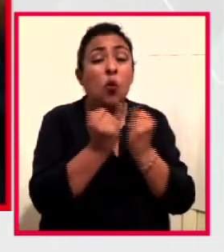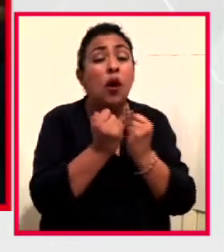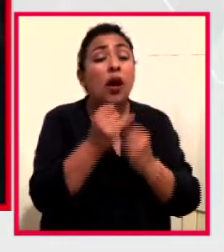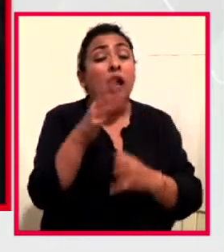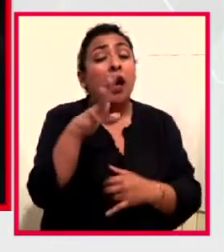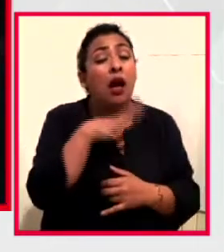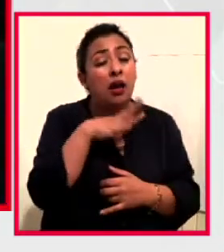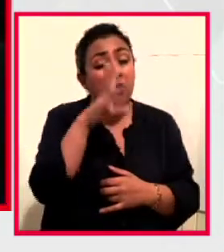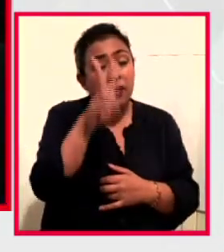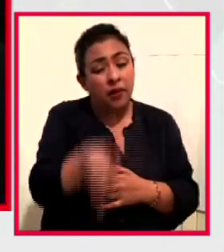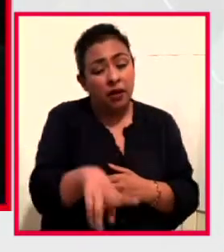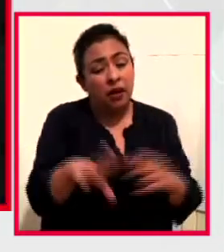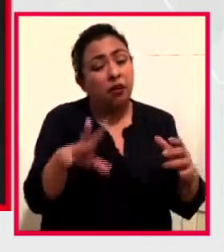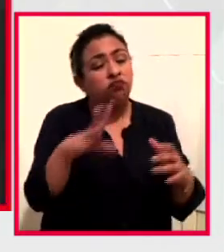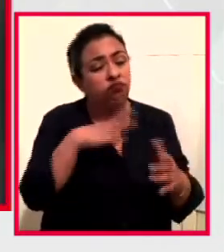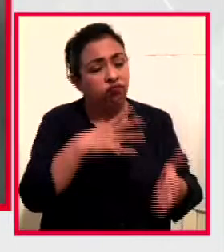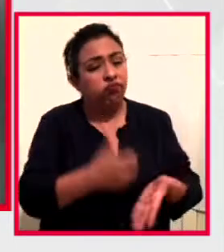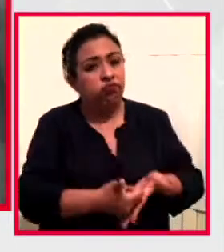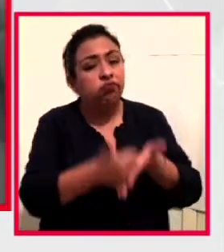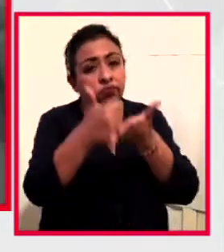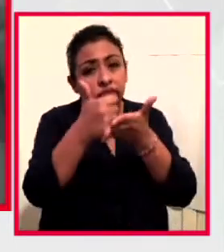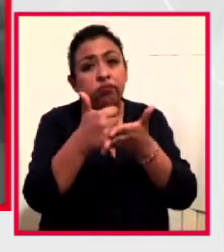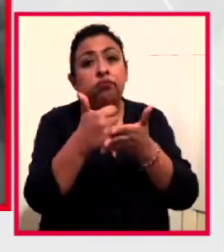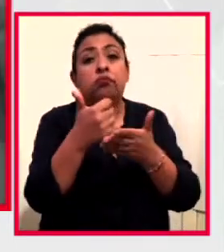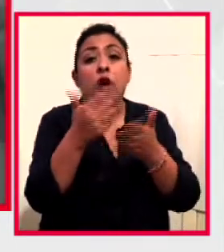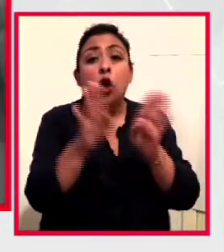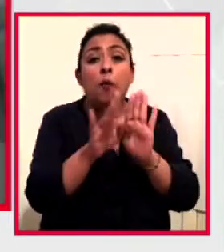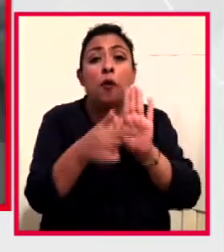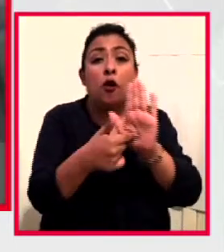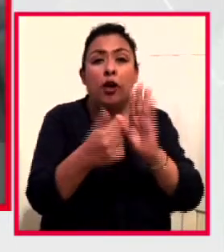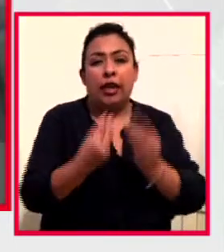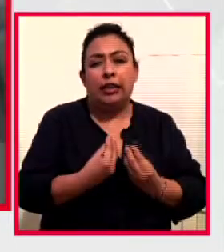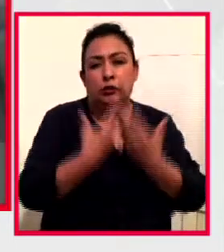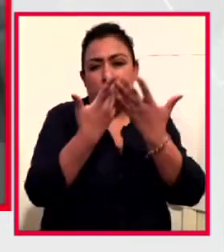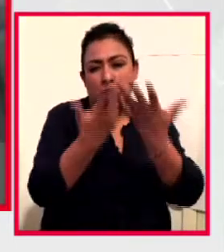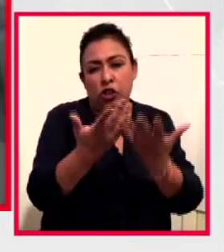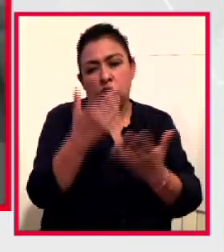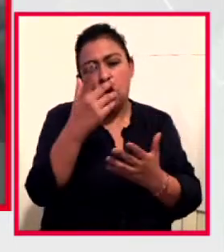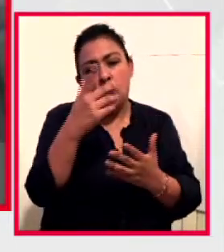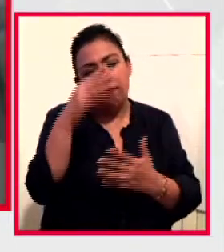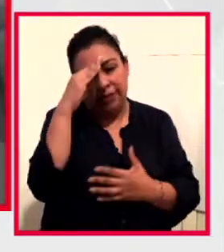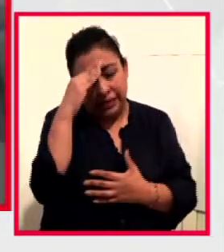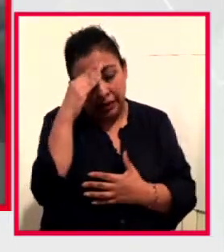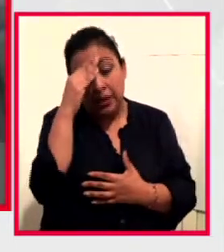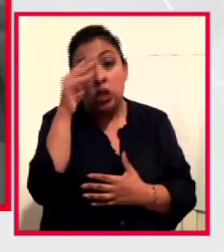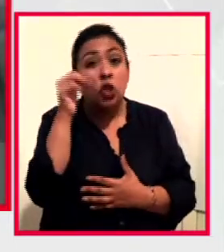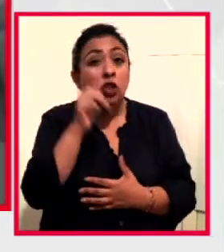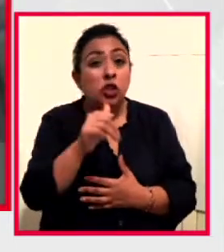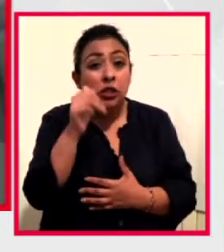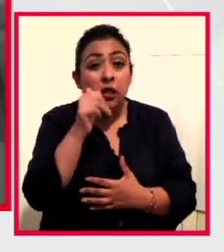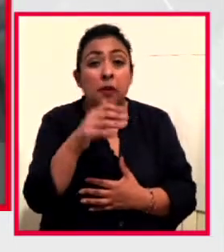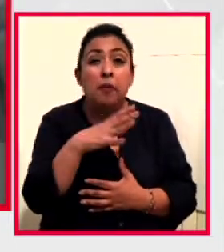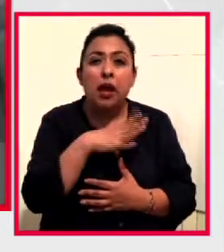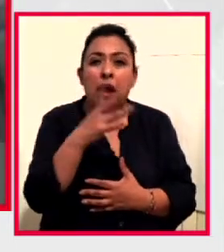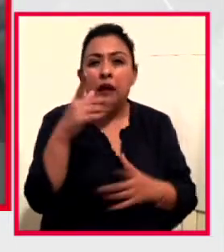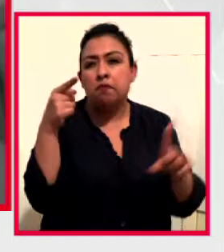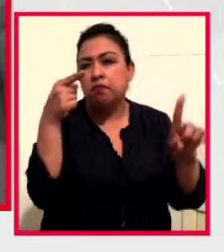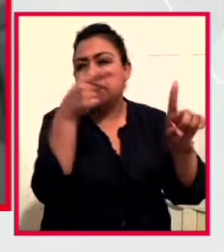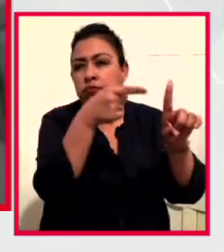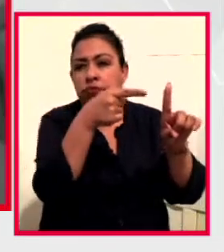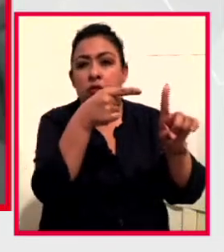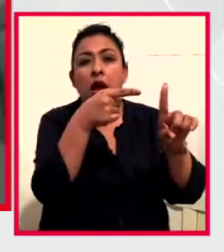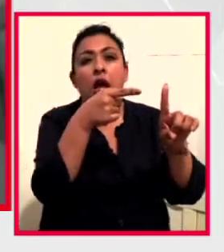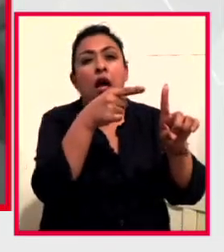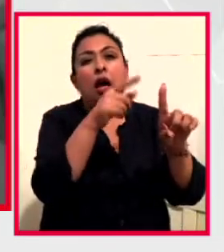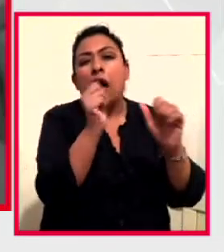una herramienta, es una manifestación crítica, ¿no? Siempre está poniendo el punto sobre